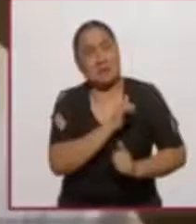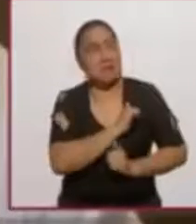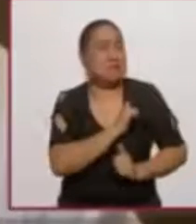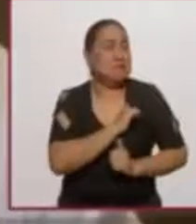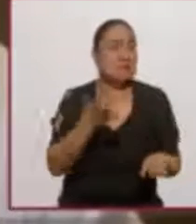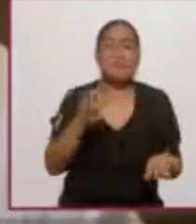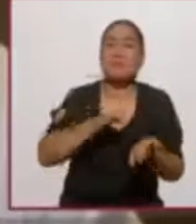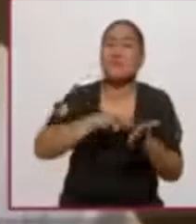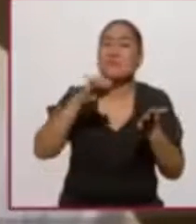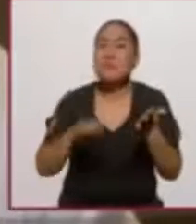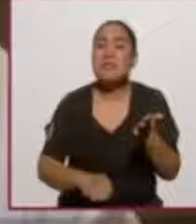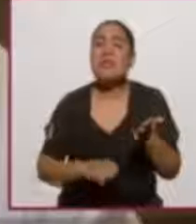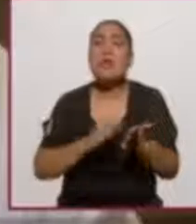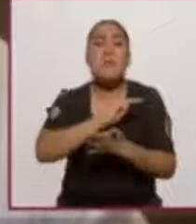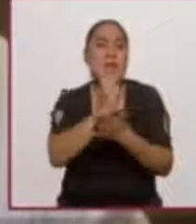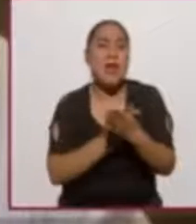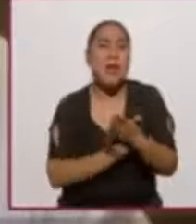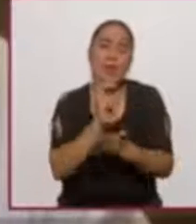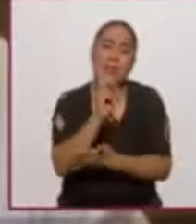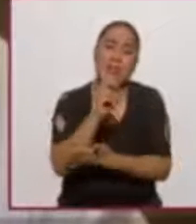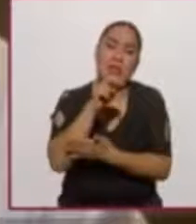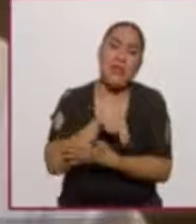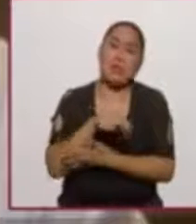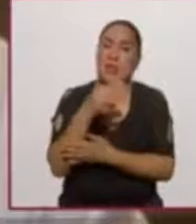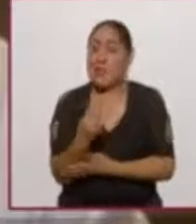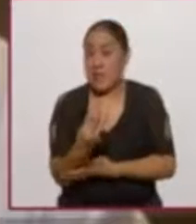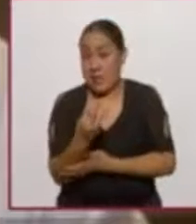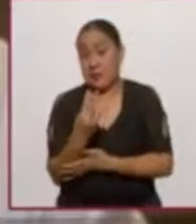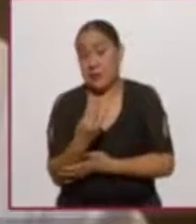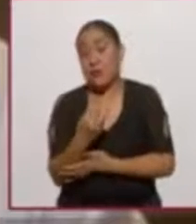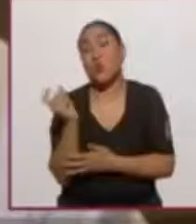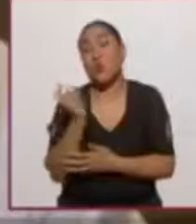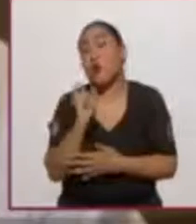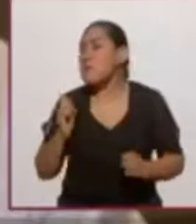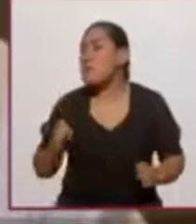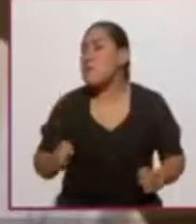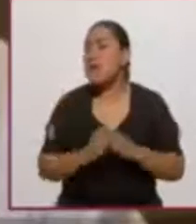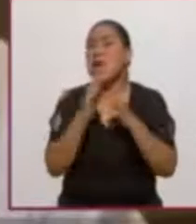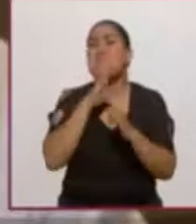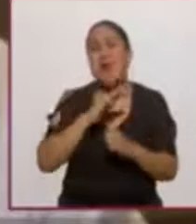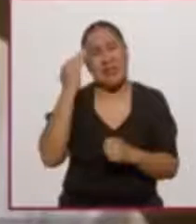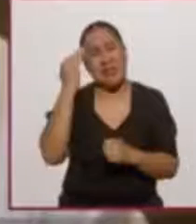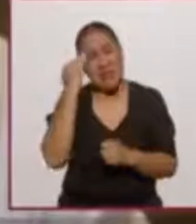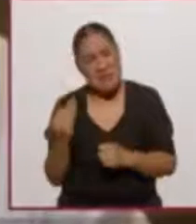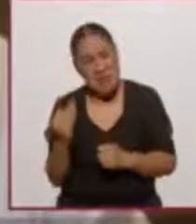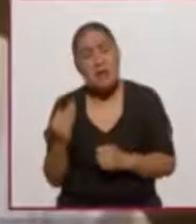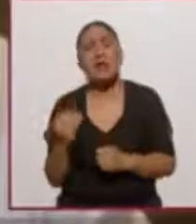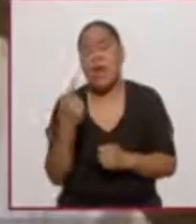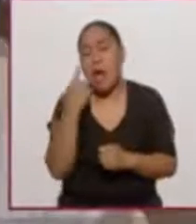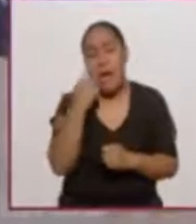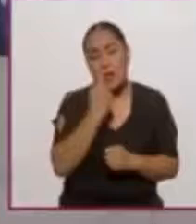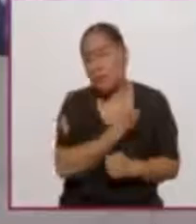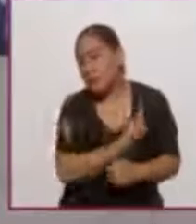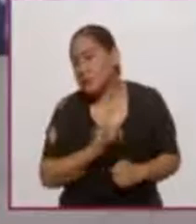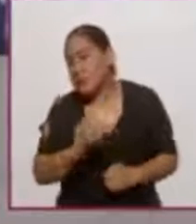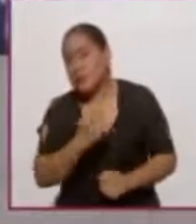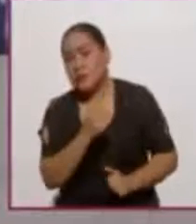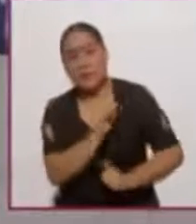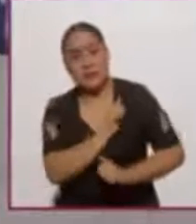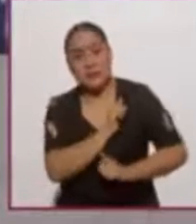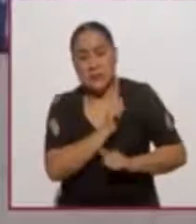ejemplo, el plan DN-3, donde en cada situación de desastre están presentes para